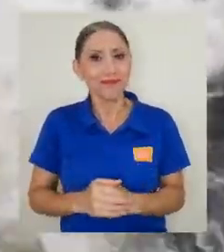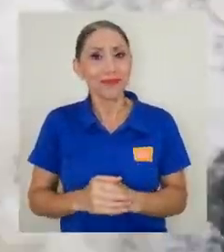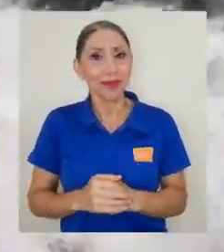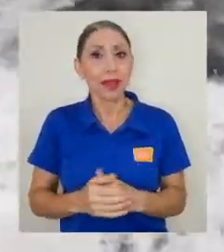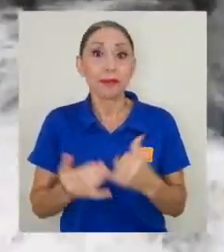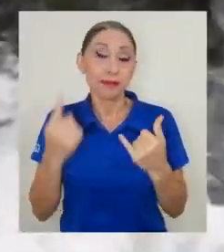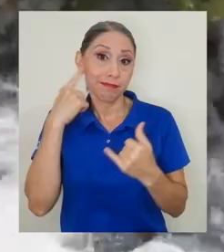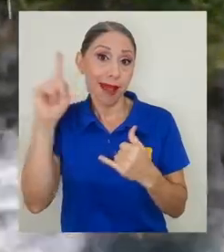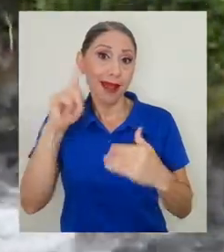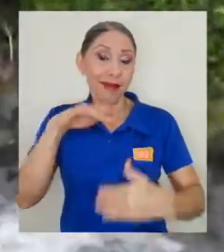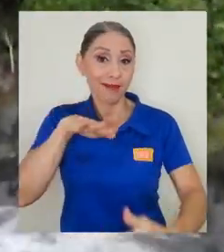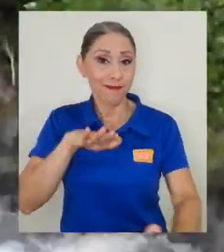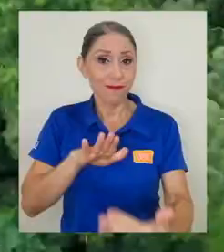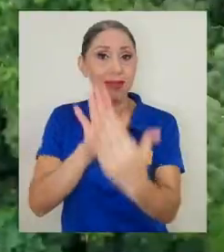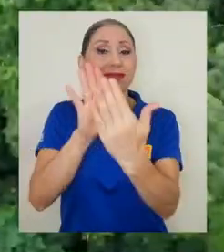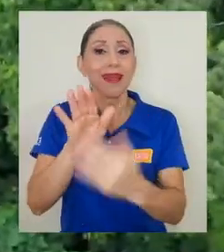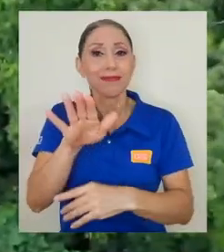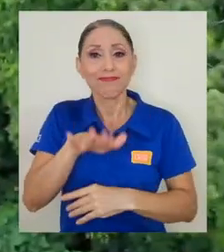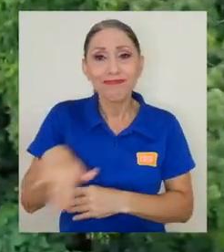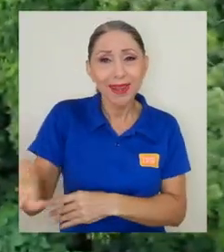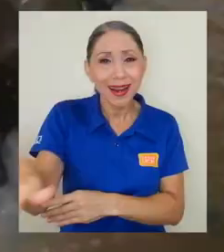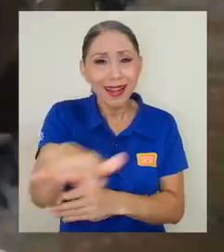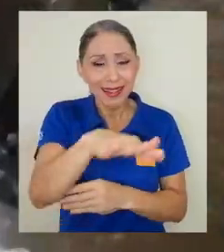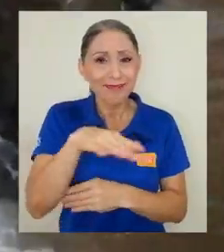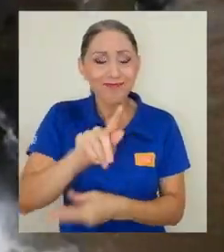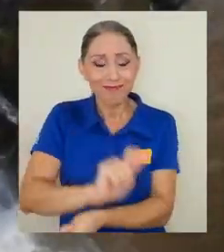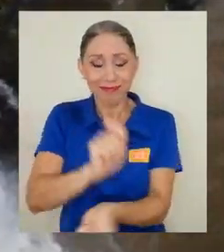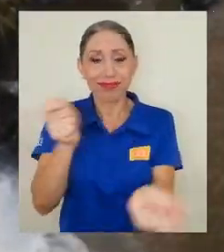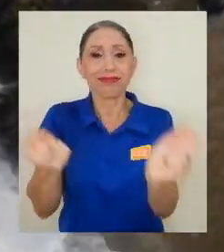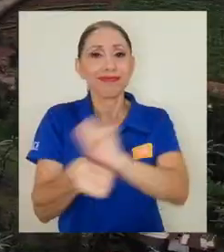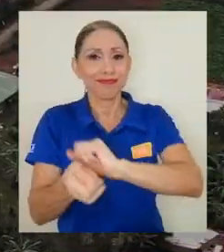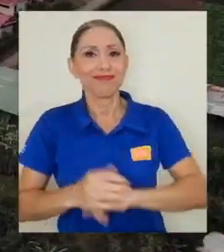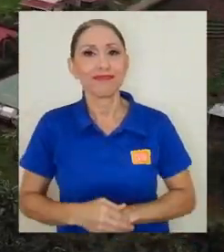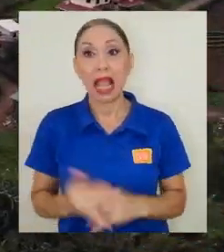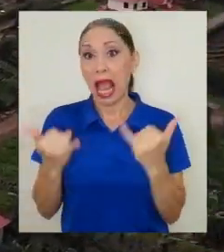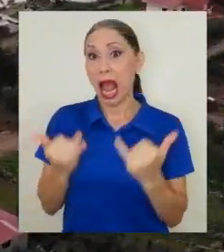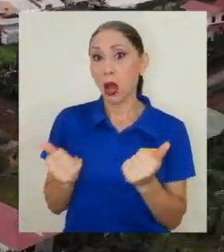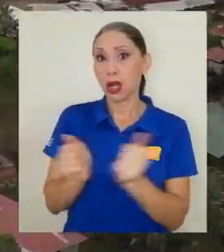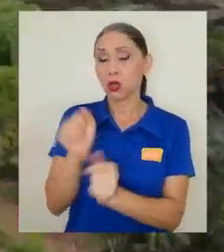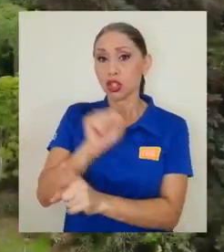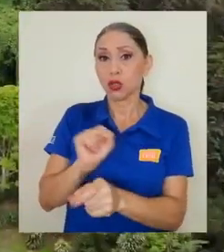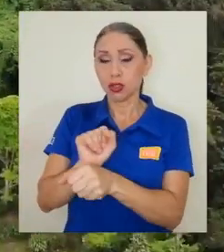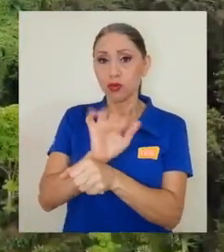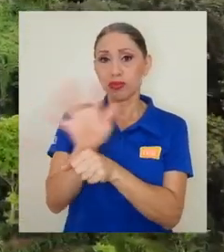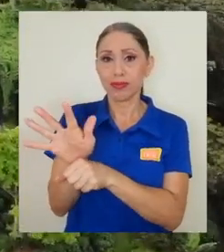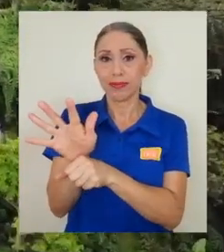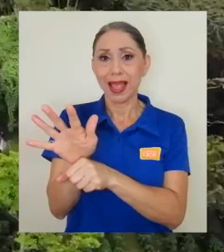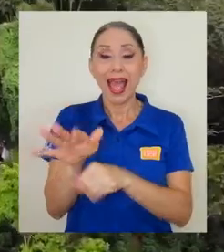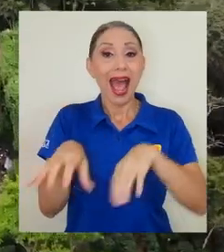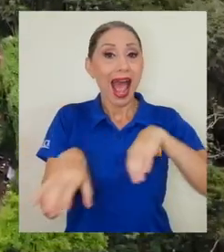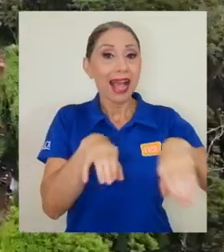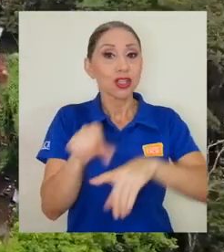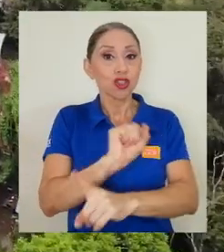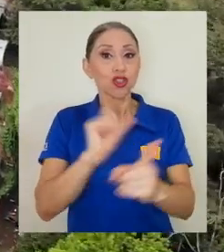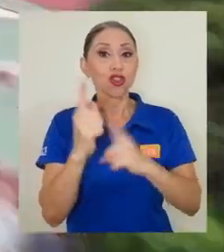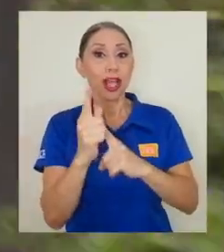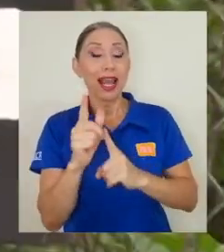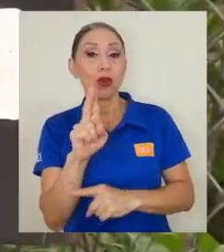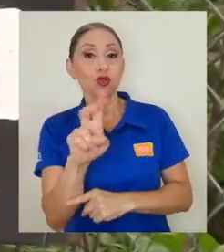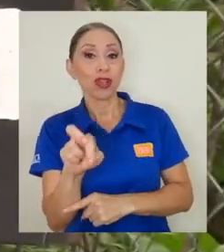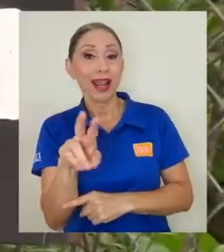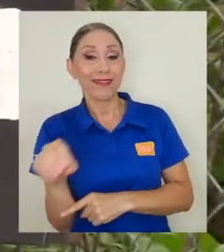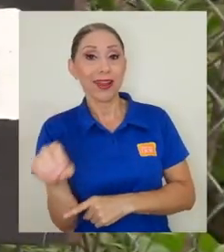lo que tenemos que hacer para transformar a esa población. Ante la pandemia, la Coordinación de Acción Social de esta sede